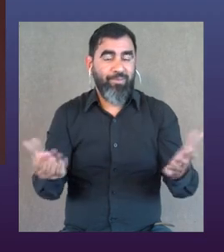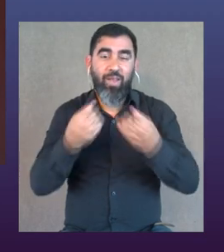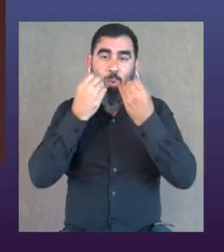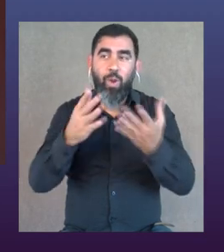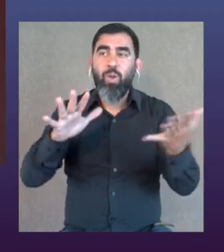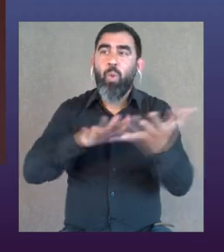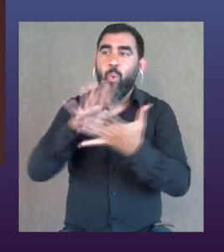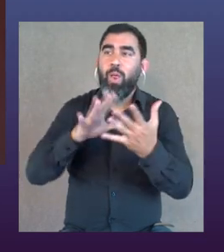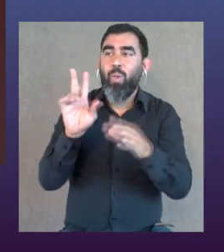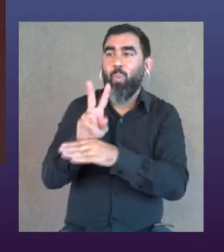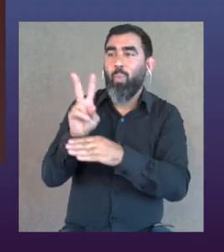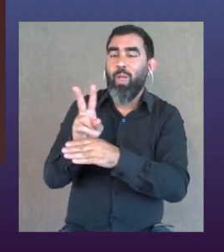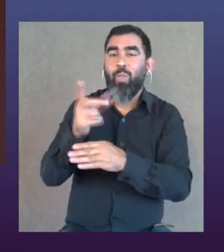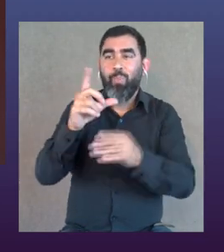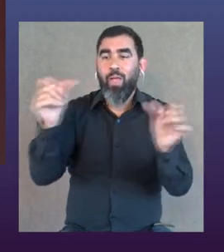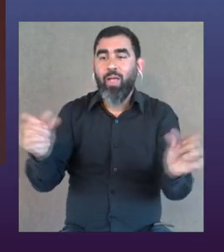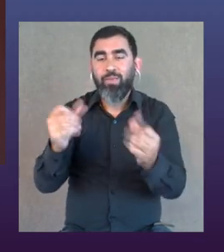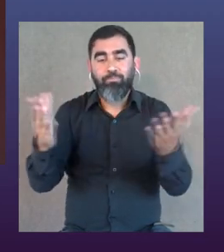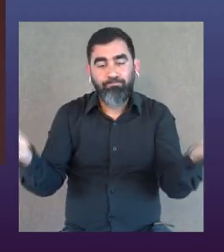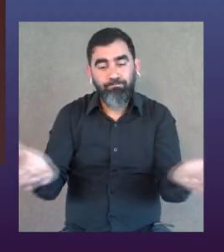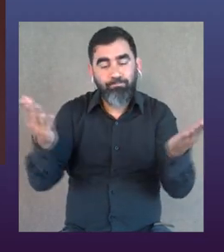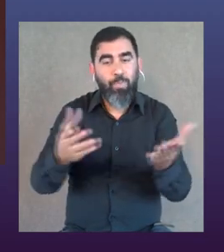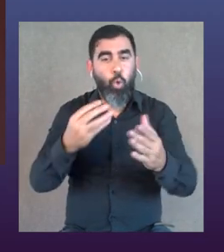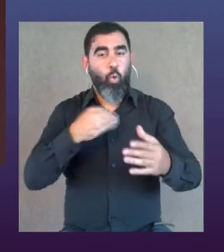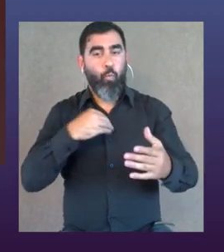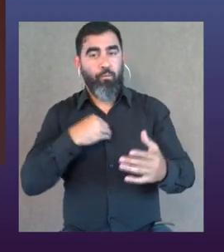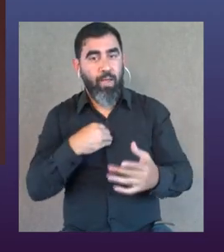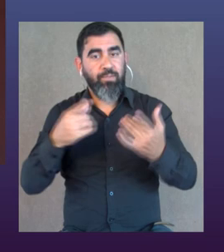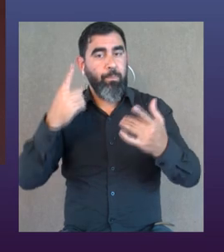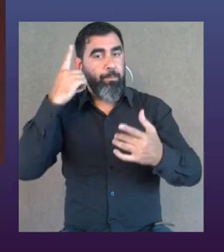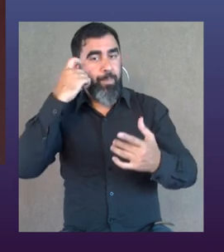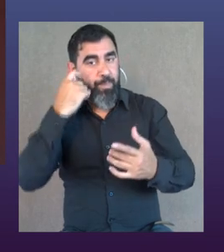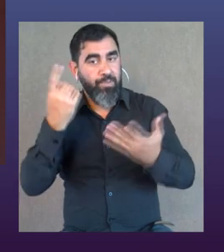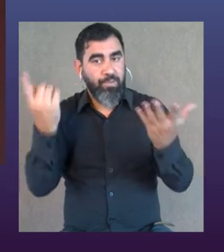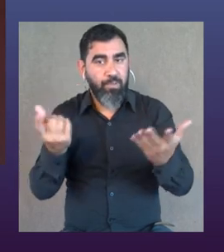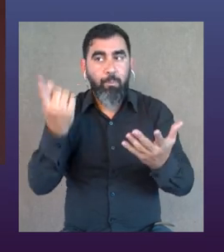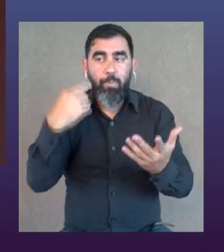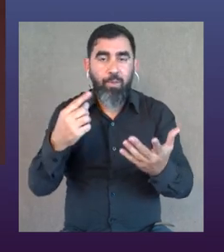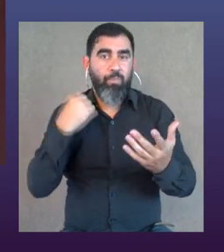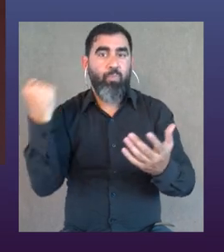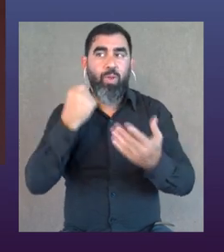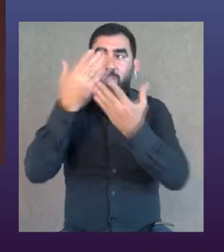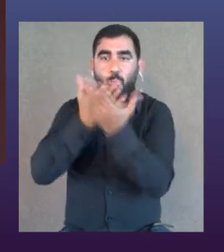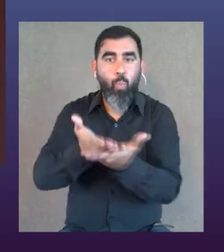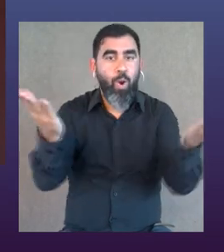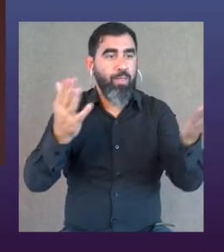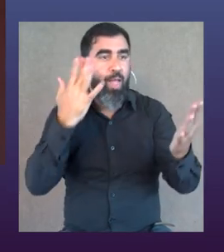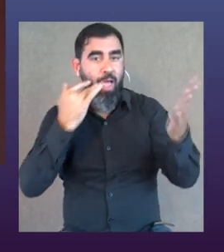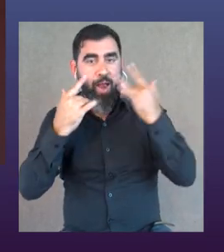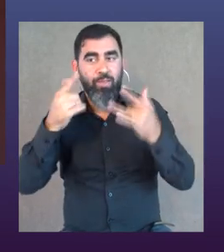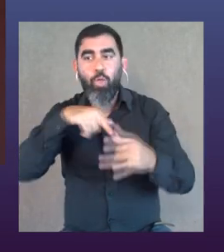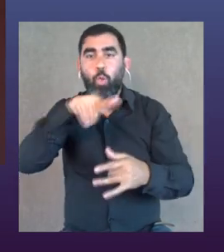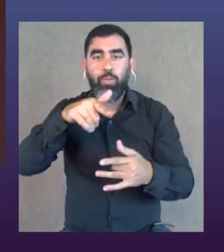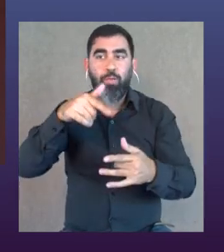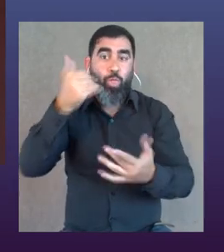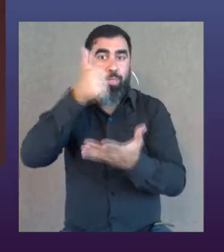exacto está bueno estar en los lugares protegidos para generar músculo para generar confianza para generar experiencia para